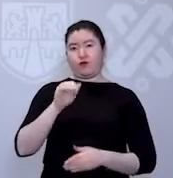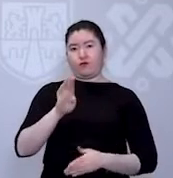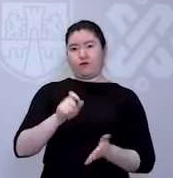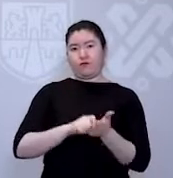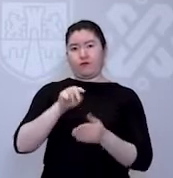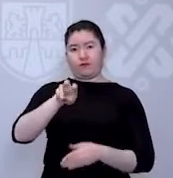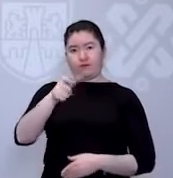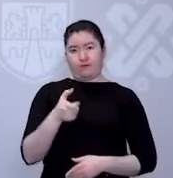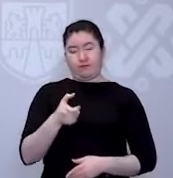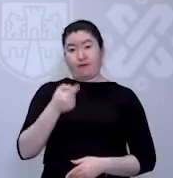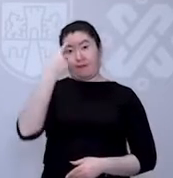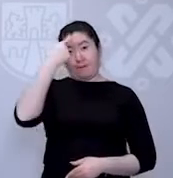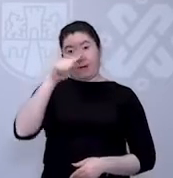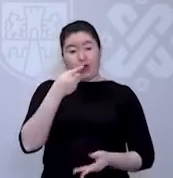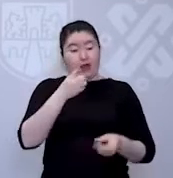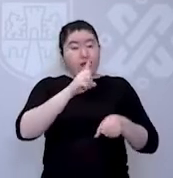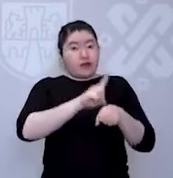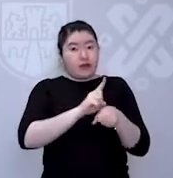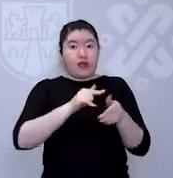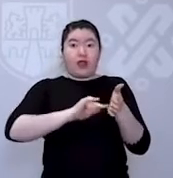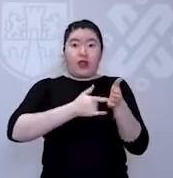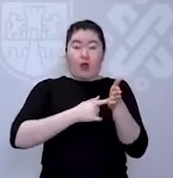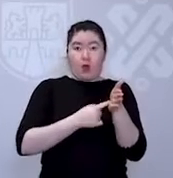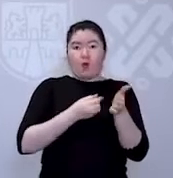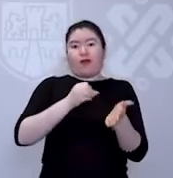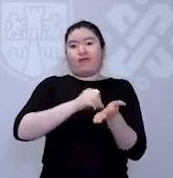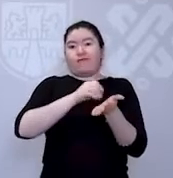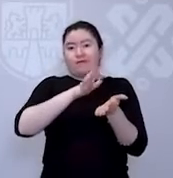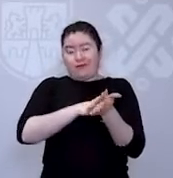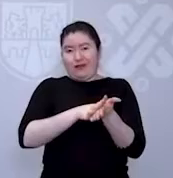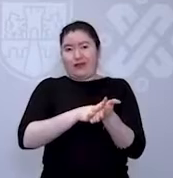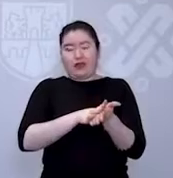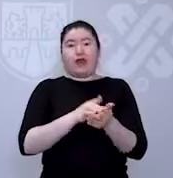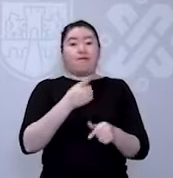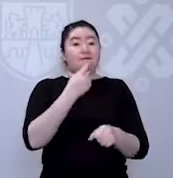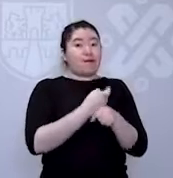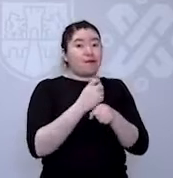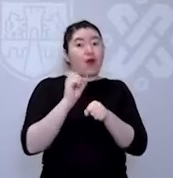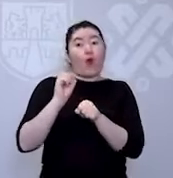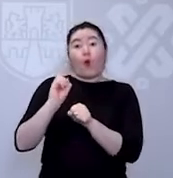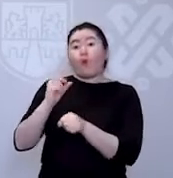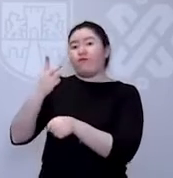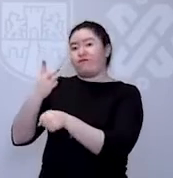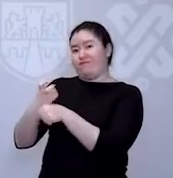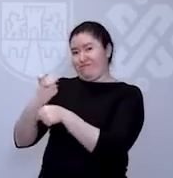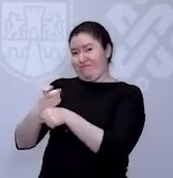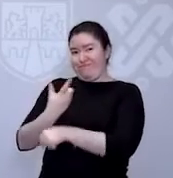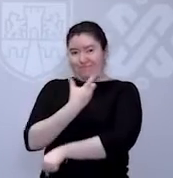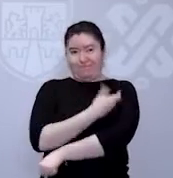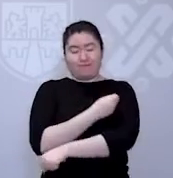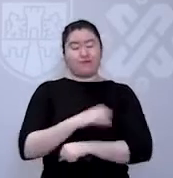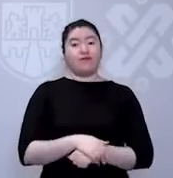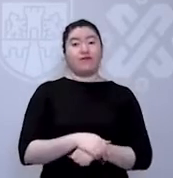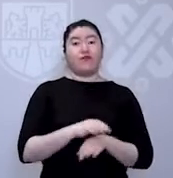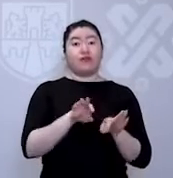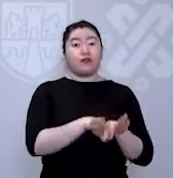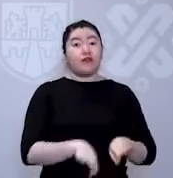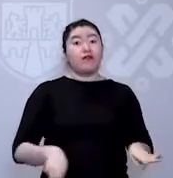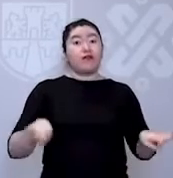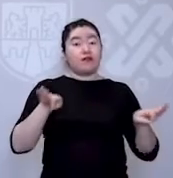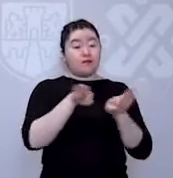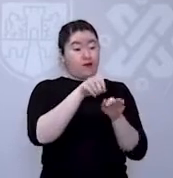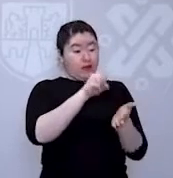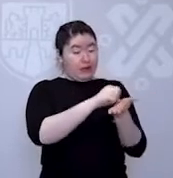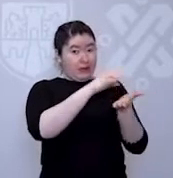para conocer día, hora y lugar de aplicación de su segunda o su primera dosis. Es importante